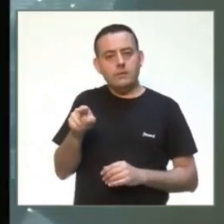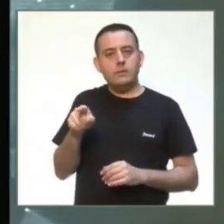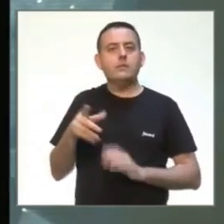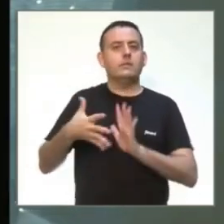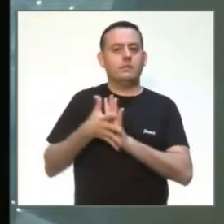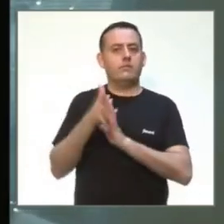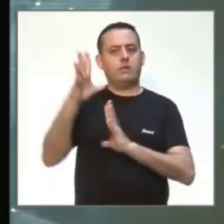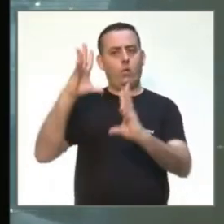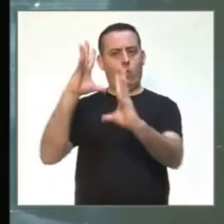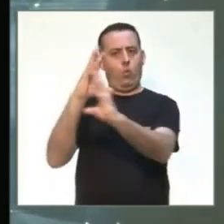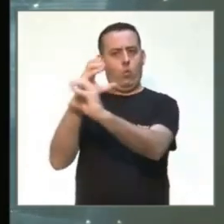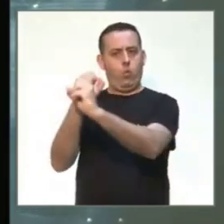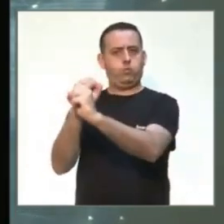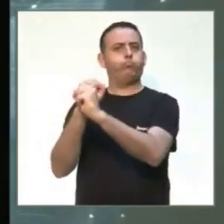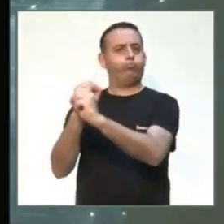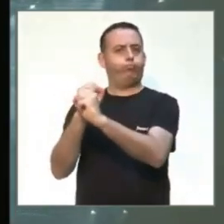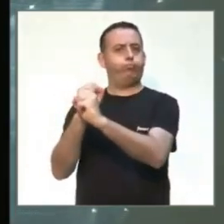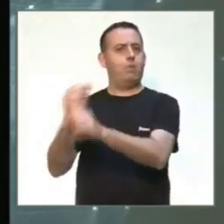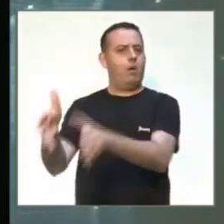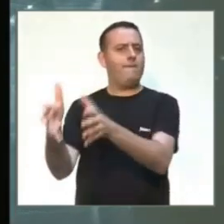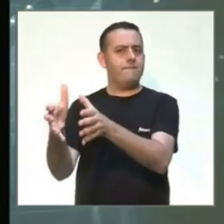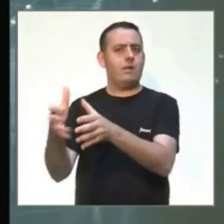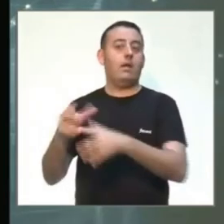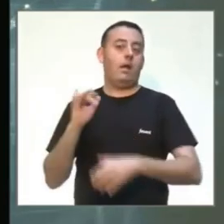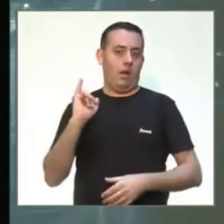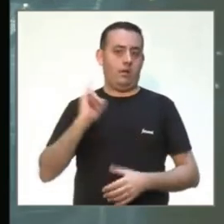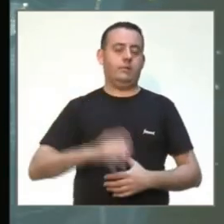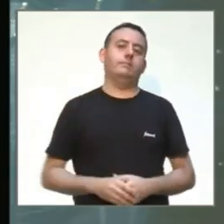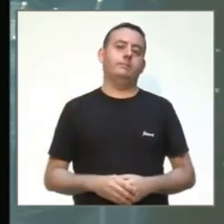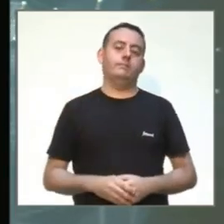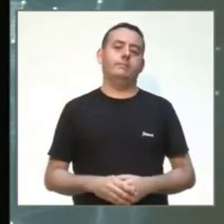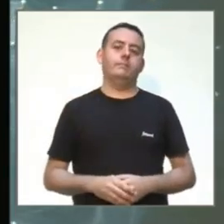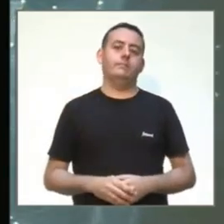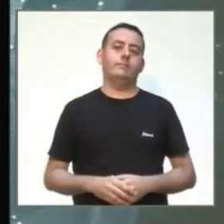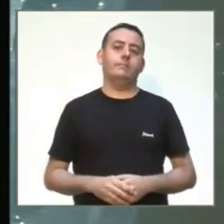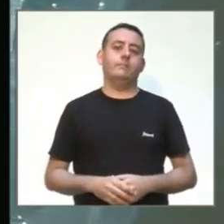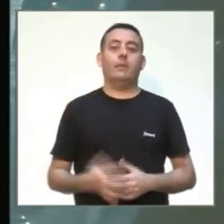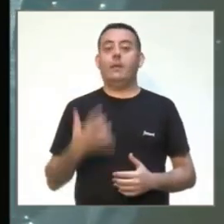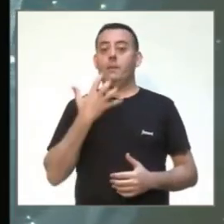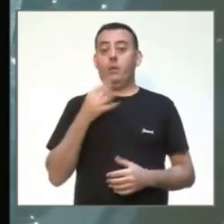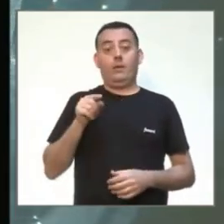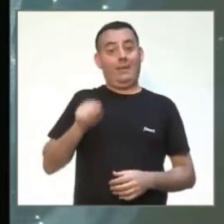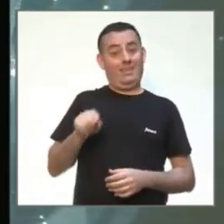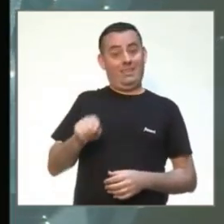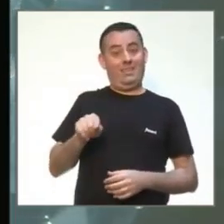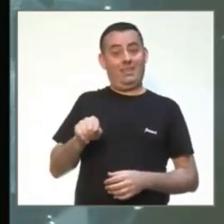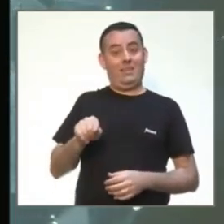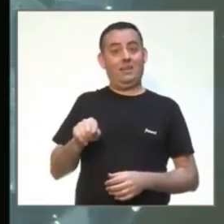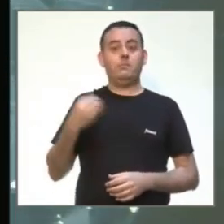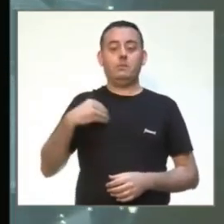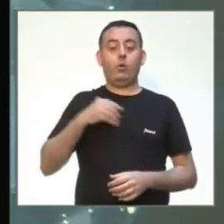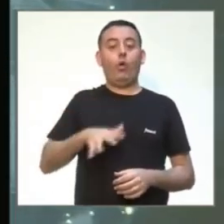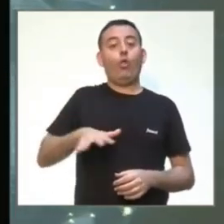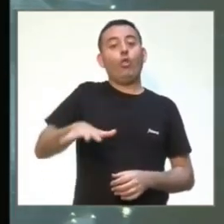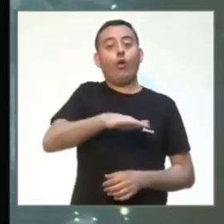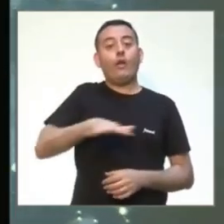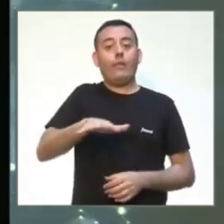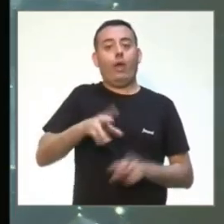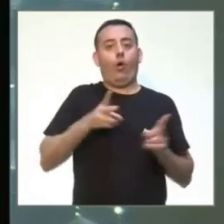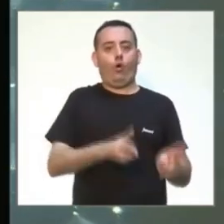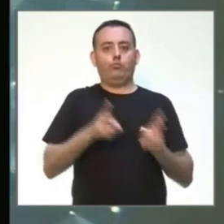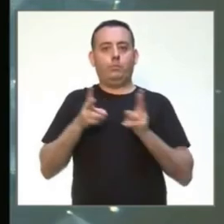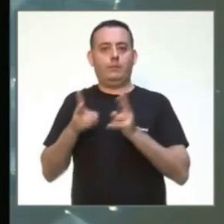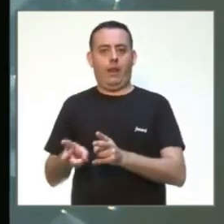concentración. En este ejemplo concreto, casualmente, esto corresponde a una zona de un hospital, con lo cual